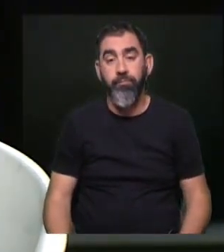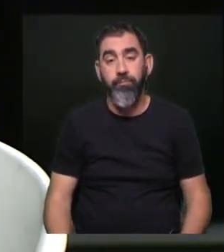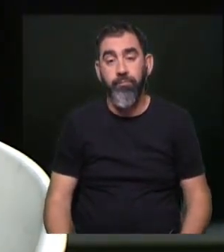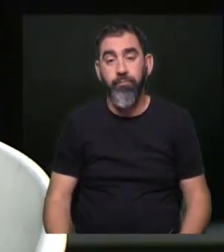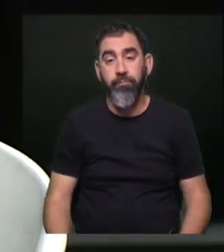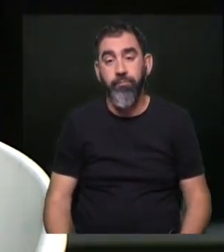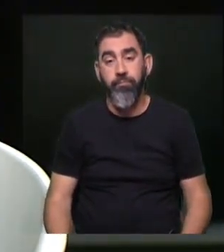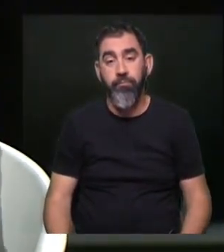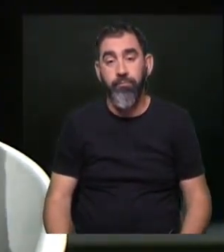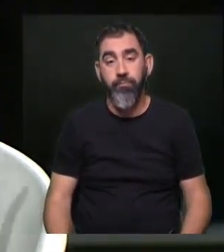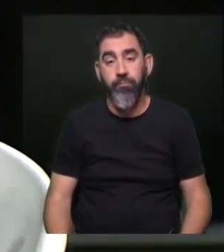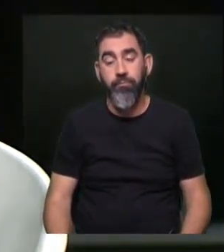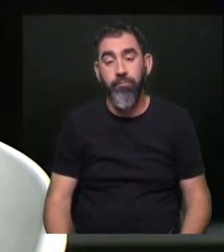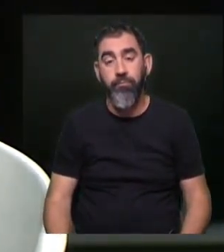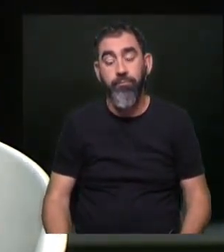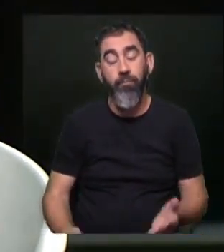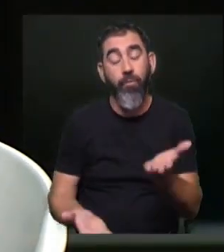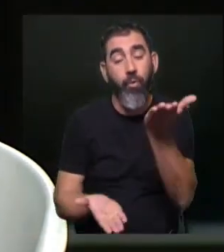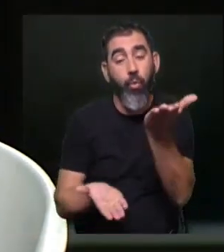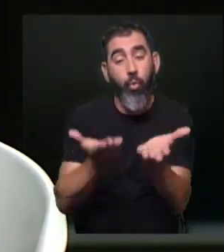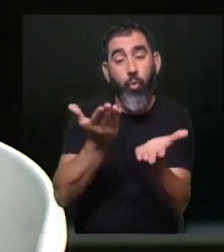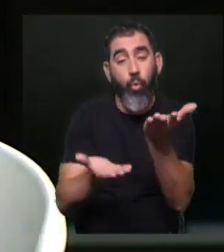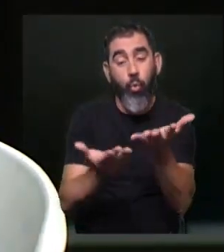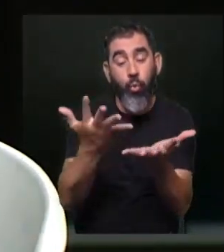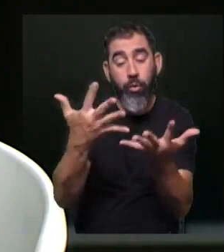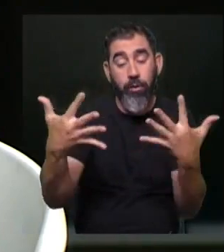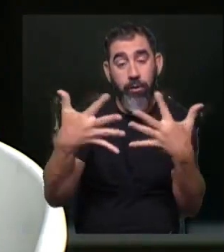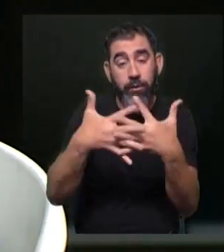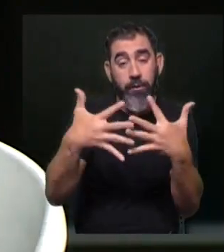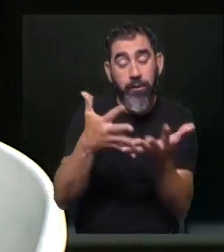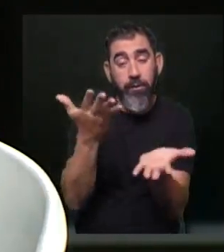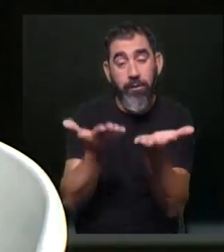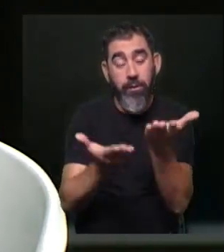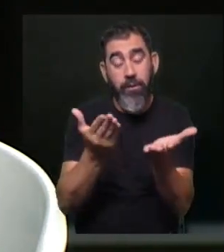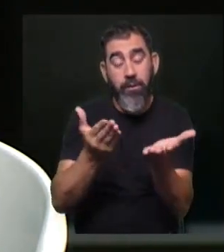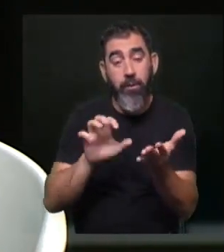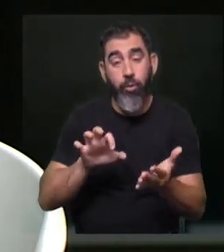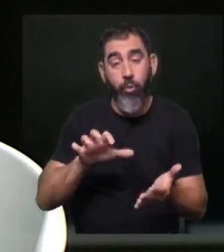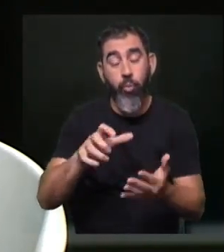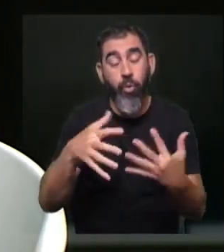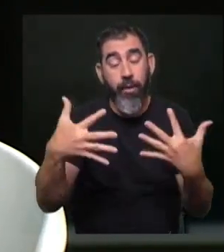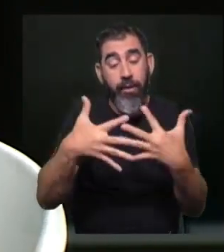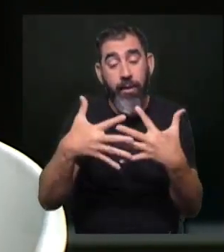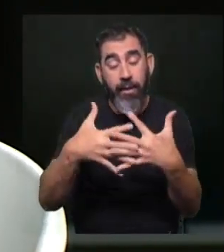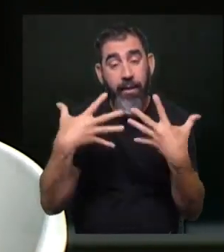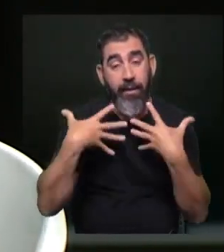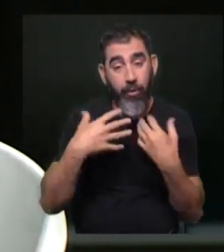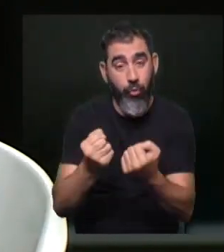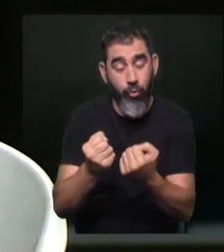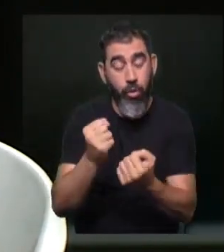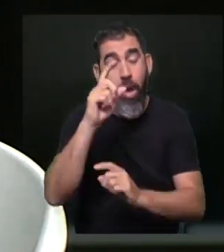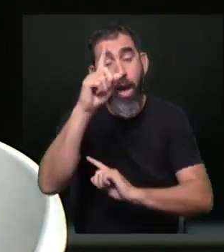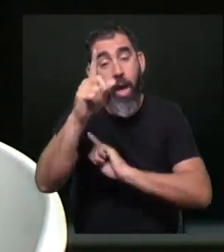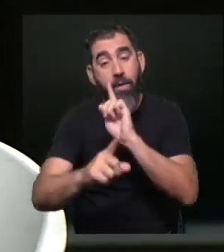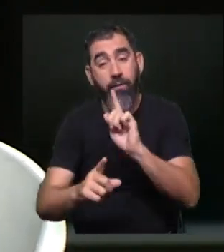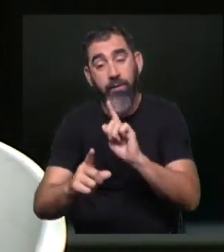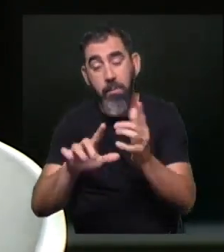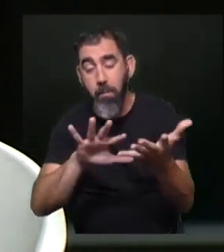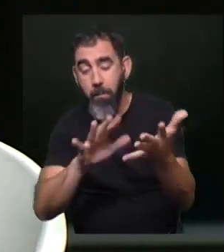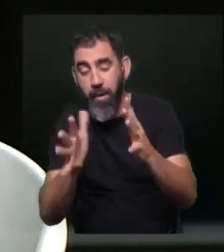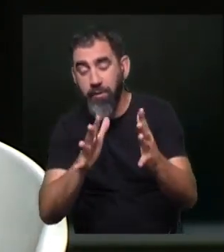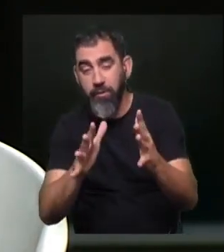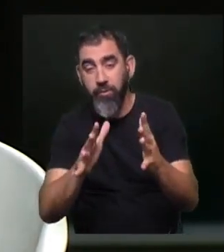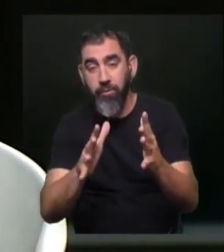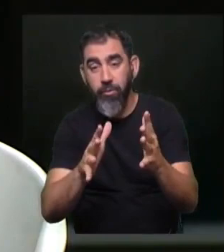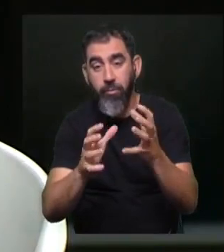de hecho, el contraste que se visualiza en las imágenes del tumor y del tejido sano, a veces es parecido y el